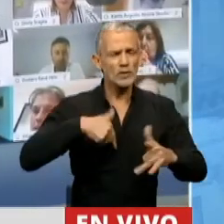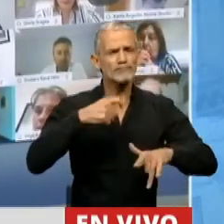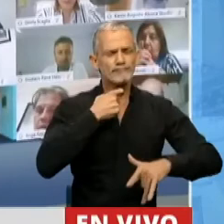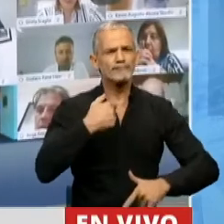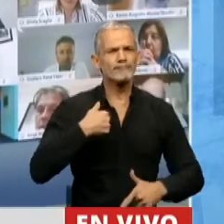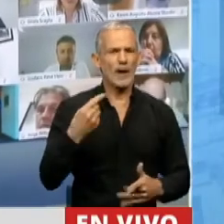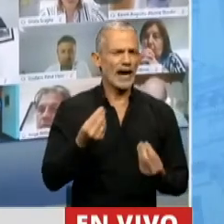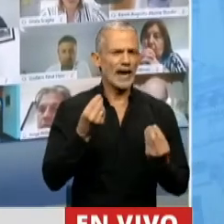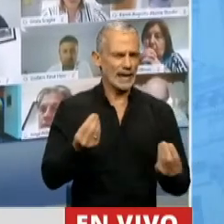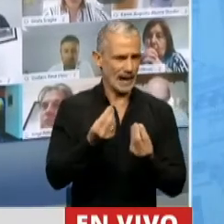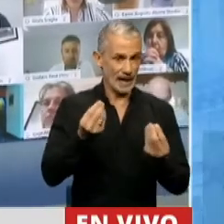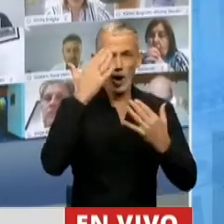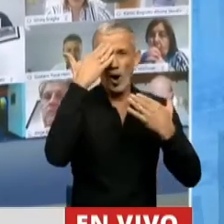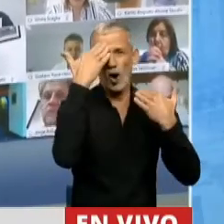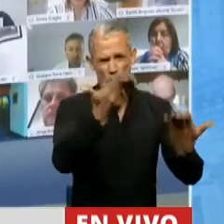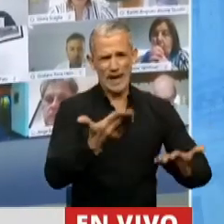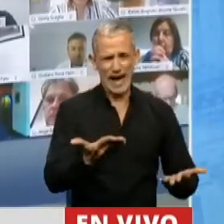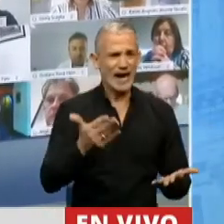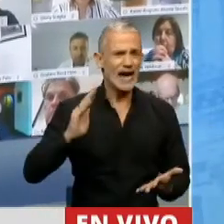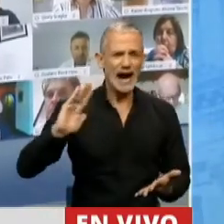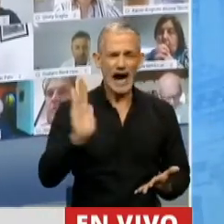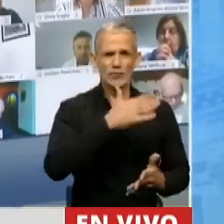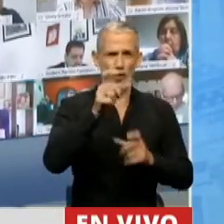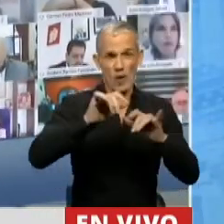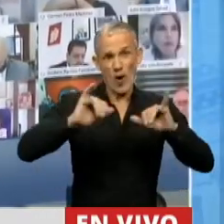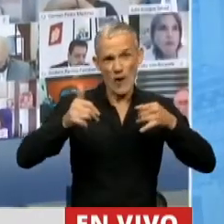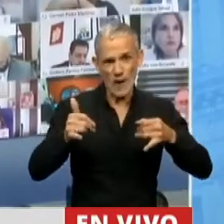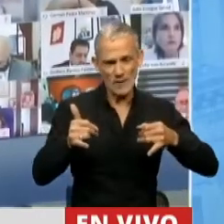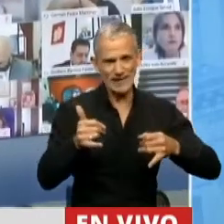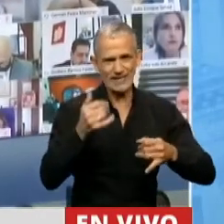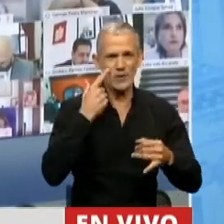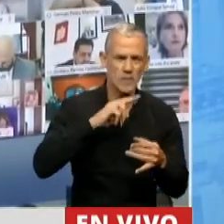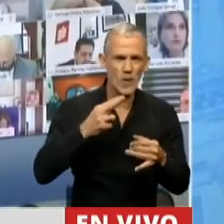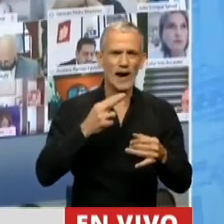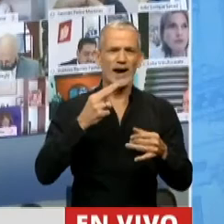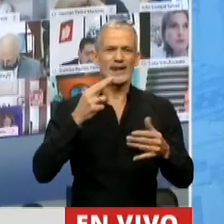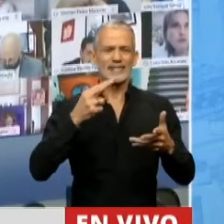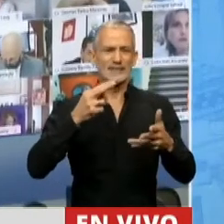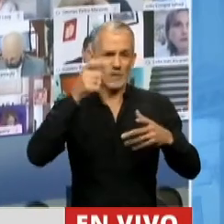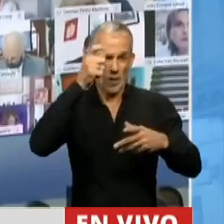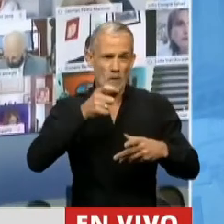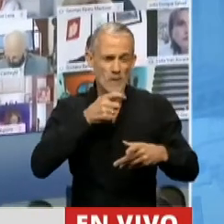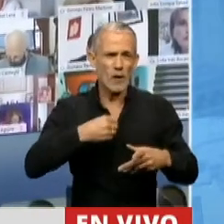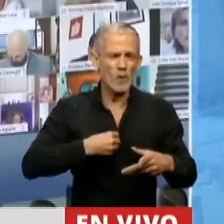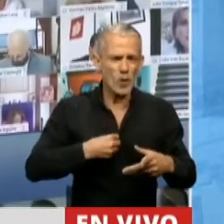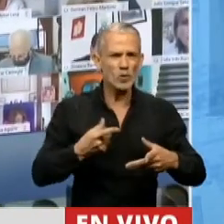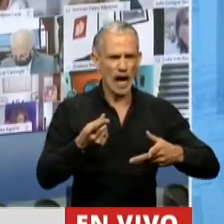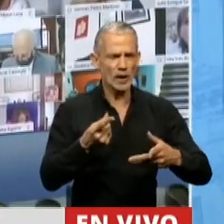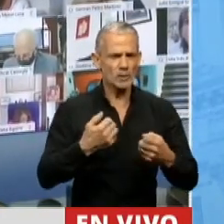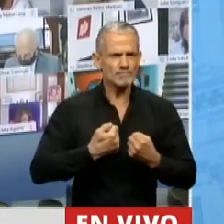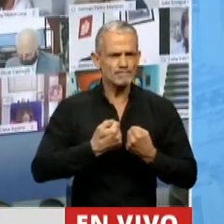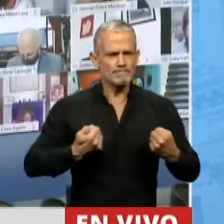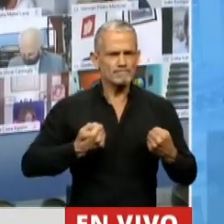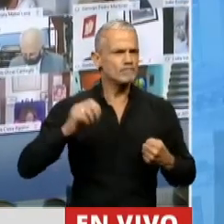hoy homenajear a todas estas jóvenes, a todos estos hombres y mujeres que están dando de sí